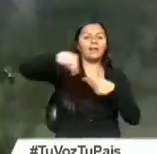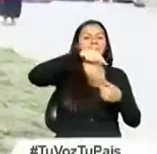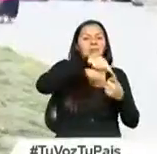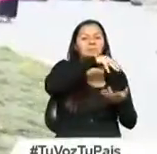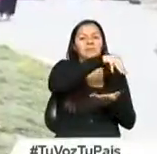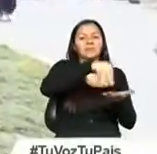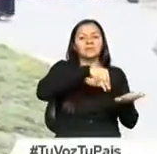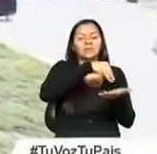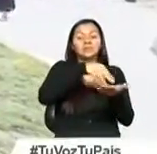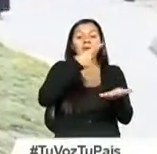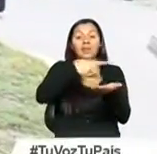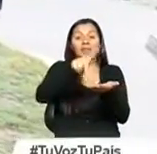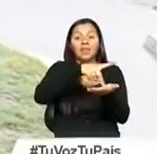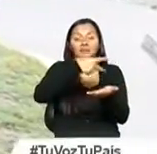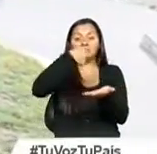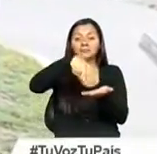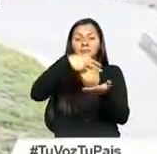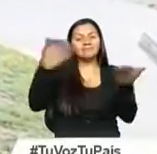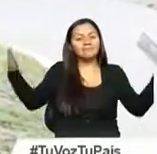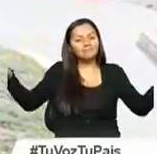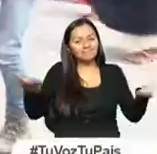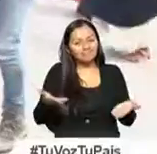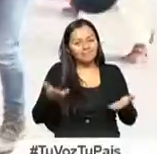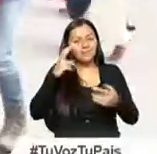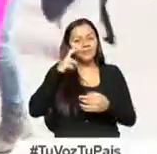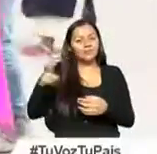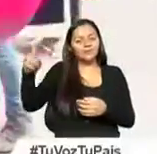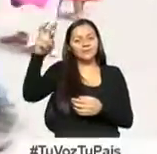una danza tradicional da la bienvenida a los turistas.